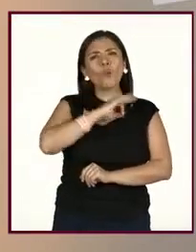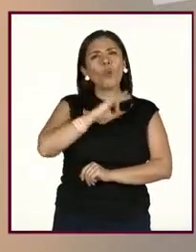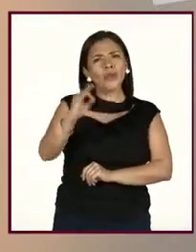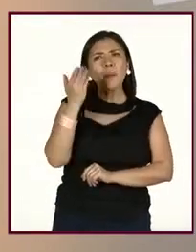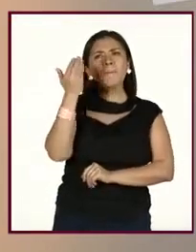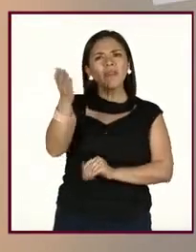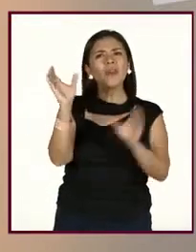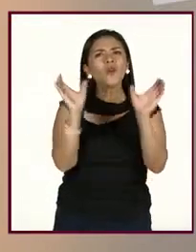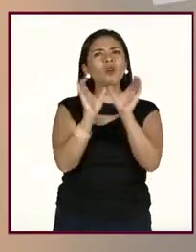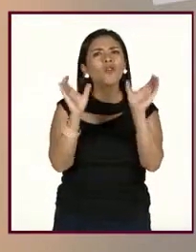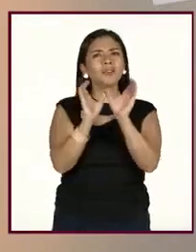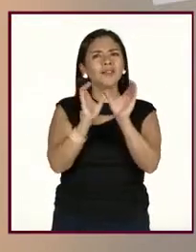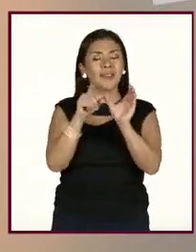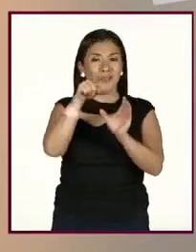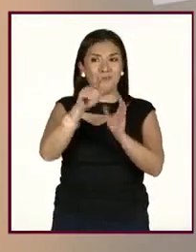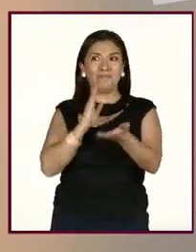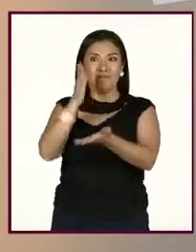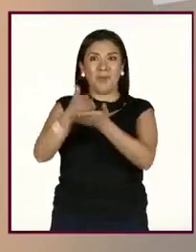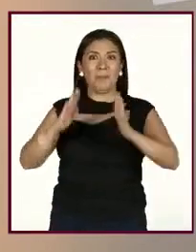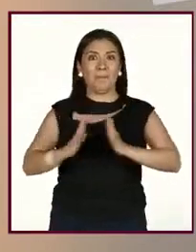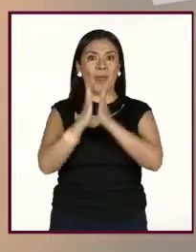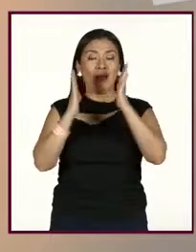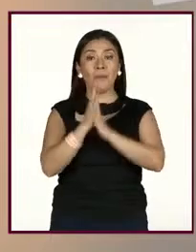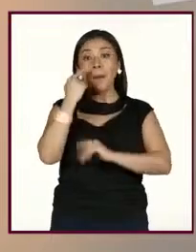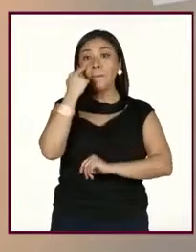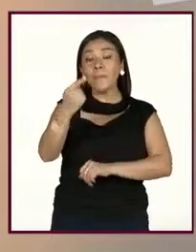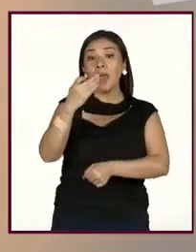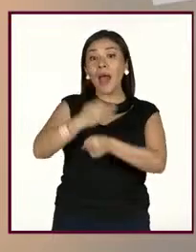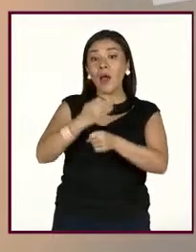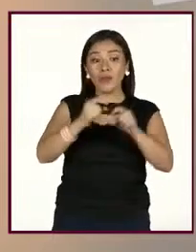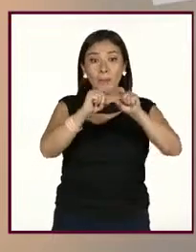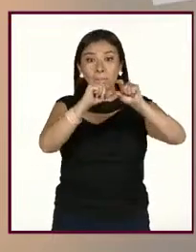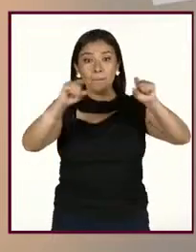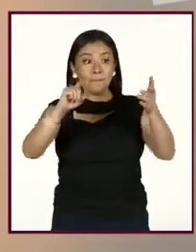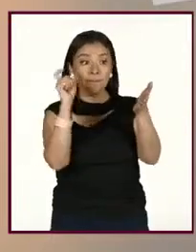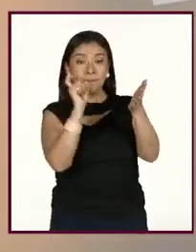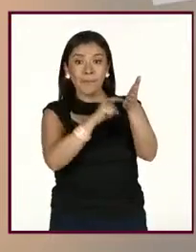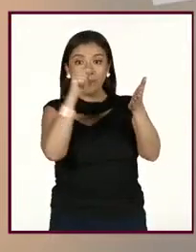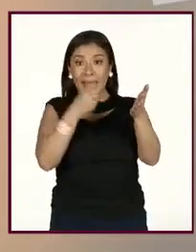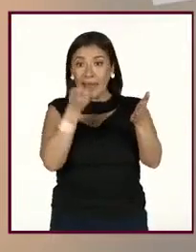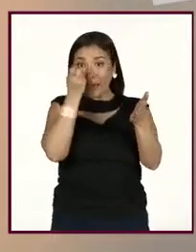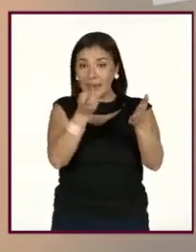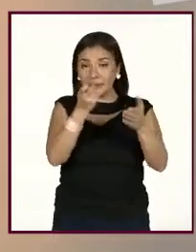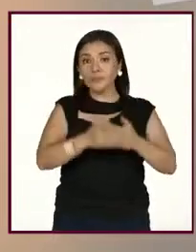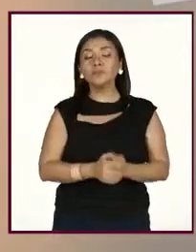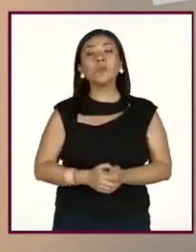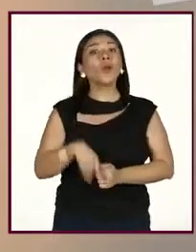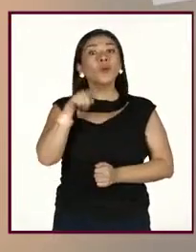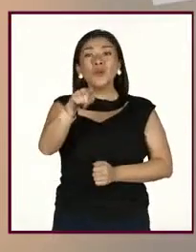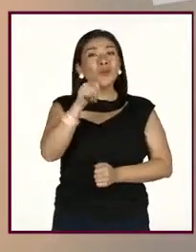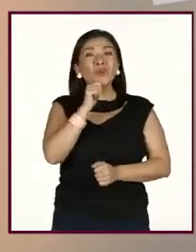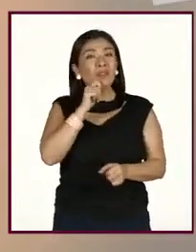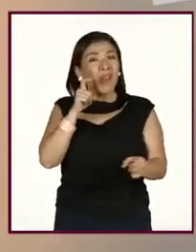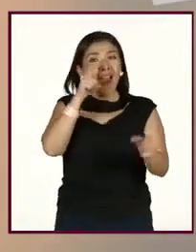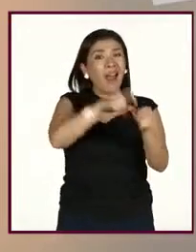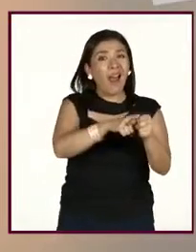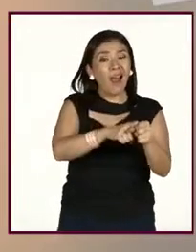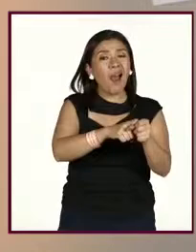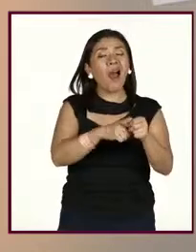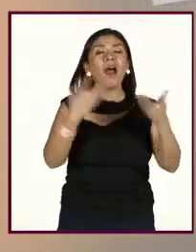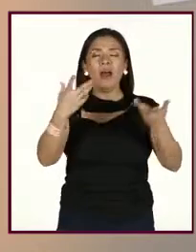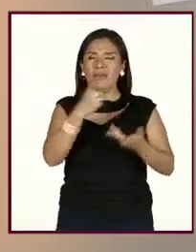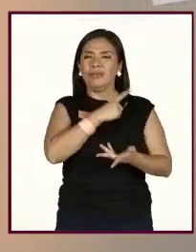solicitar una constancia de participación entrando al enlace que está en el chat de comentarios. B. Y si todavía no tienen una cuenta,